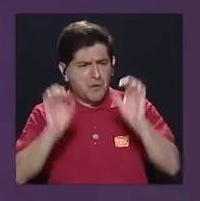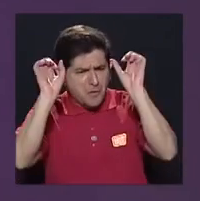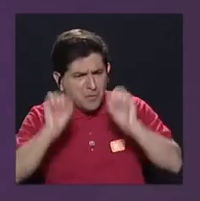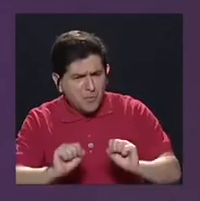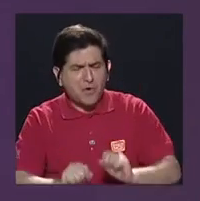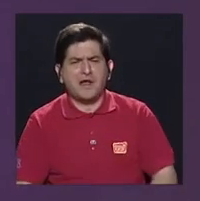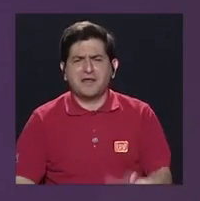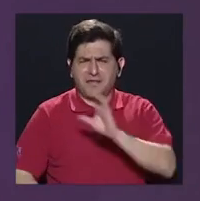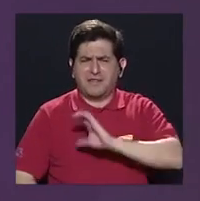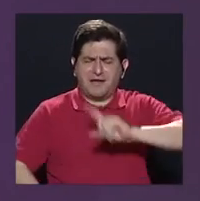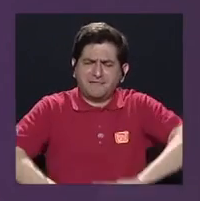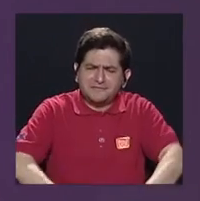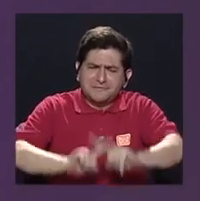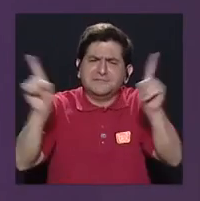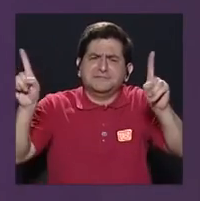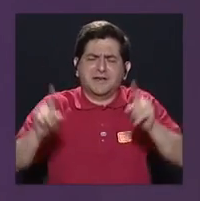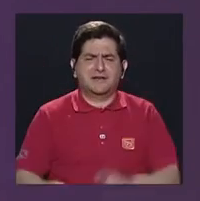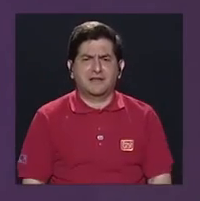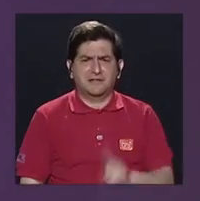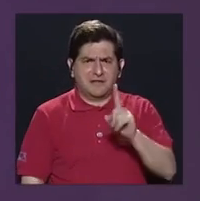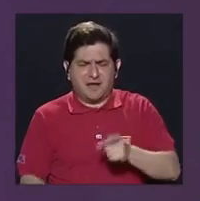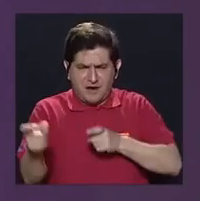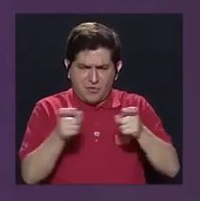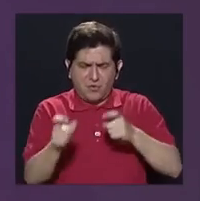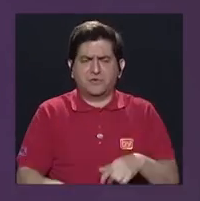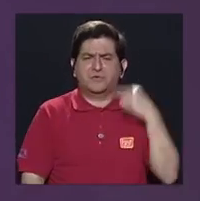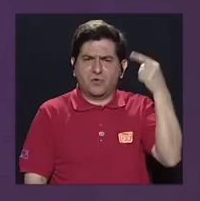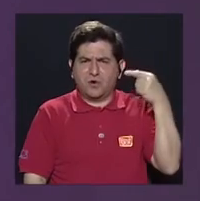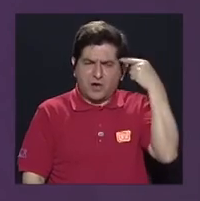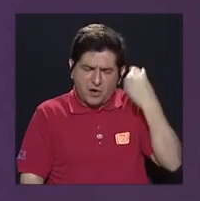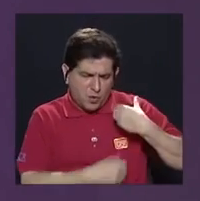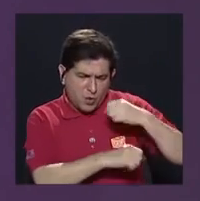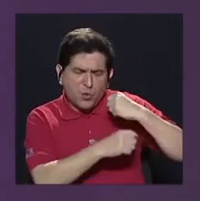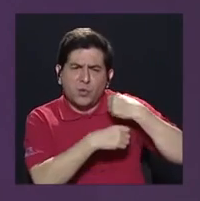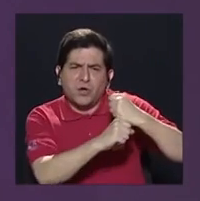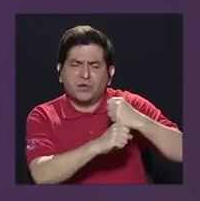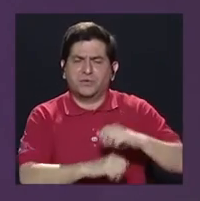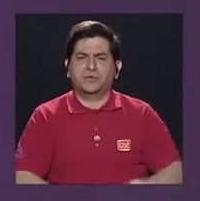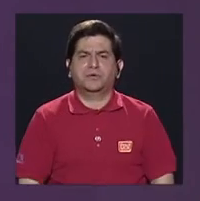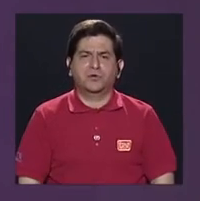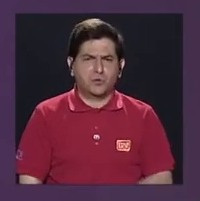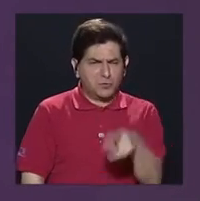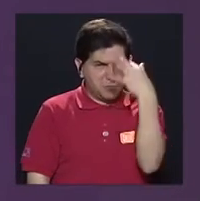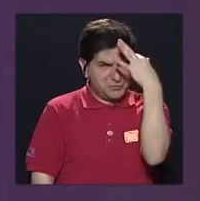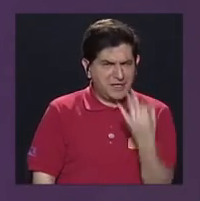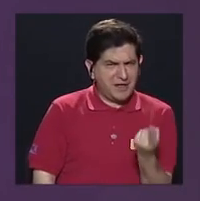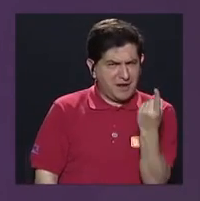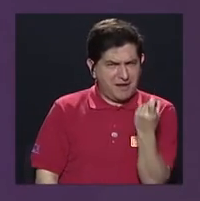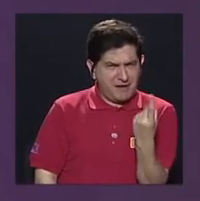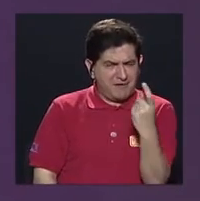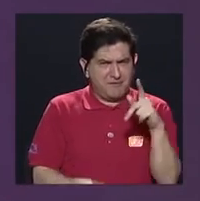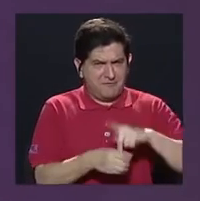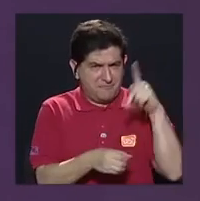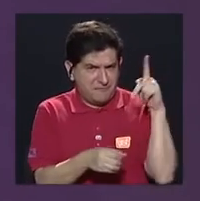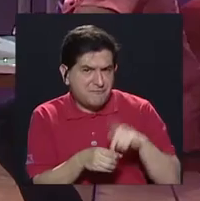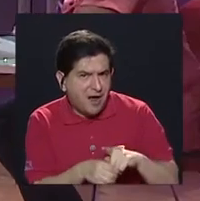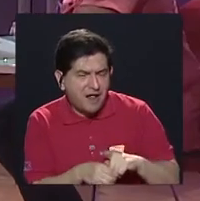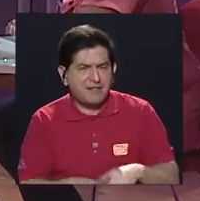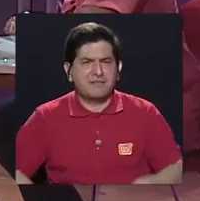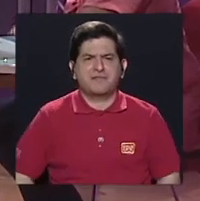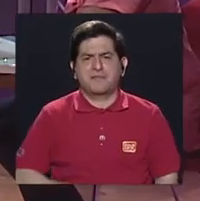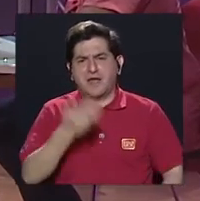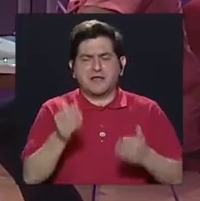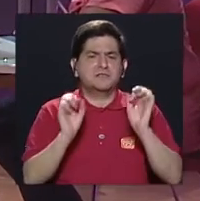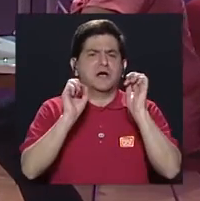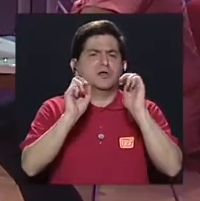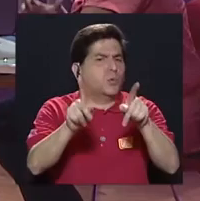dar un rostro diferente a una administración en un gobierno local. Dice aquí, ¿les parece que hace falta más participación, más espacio,